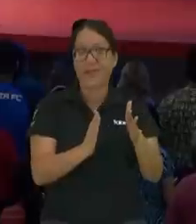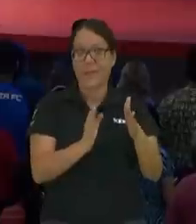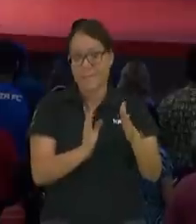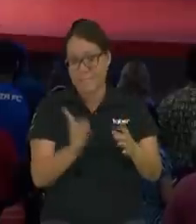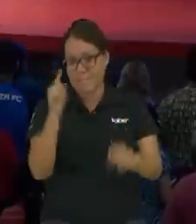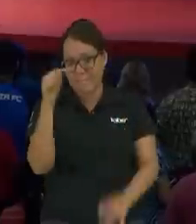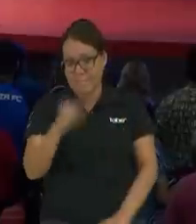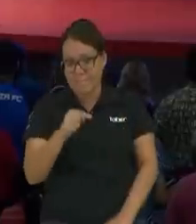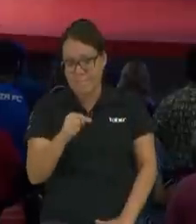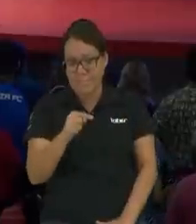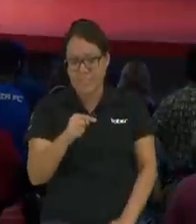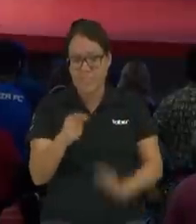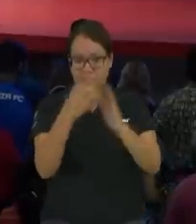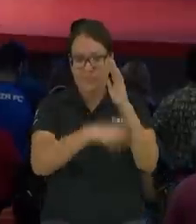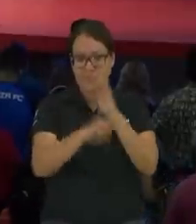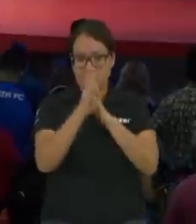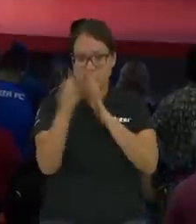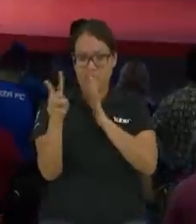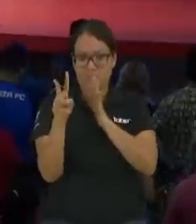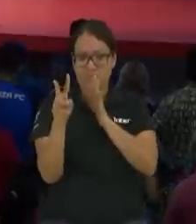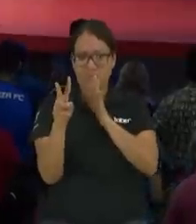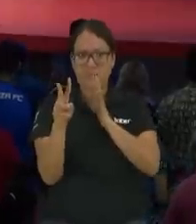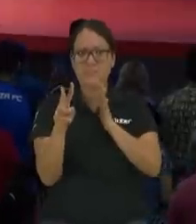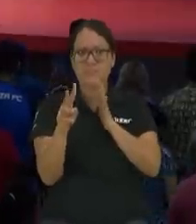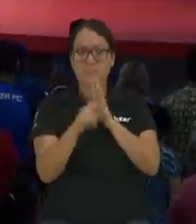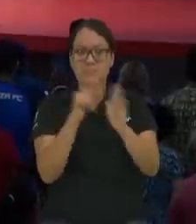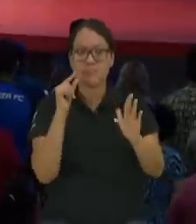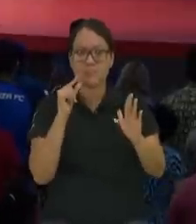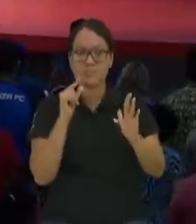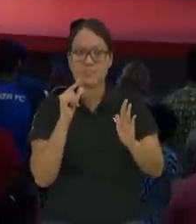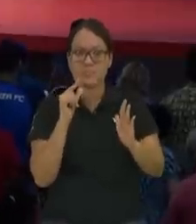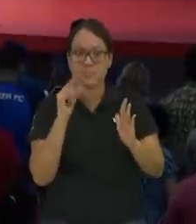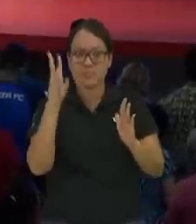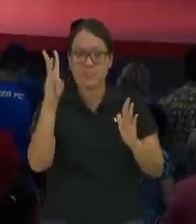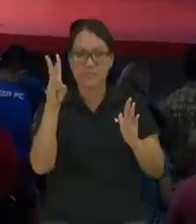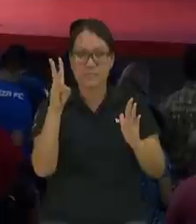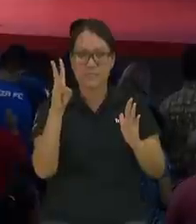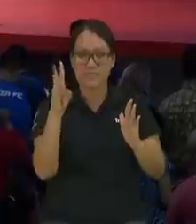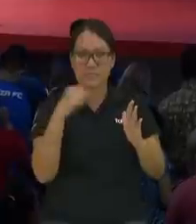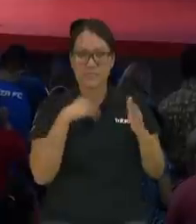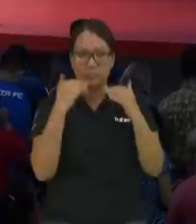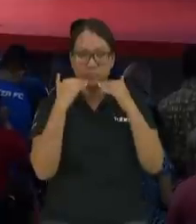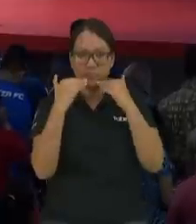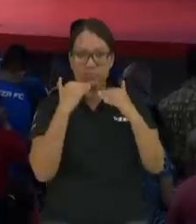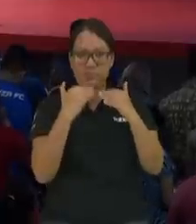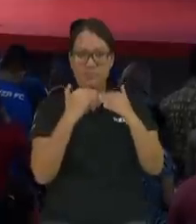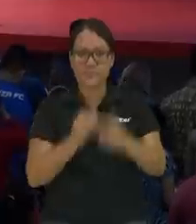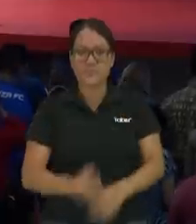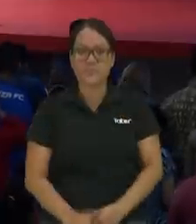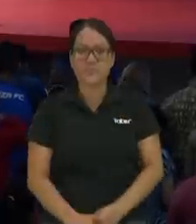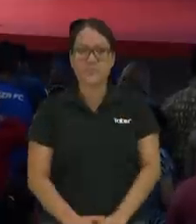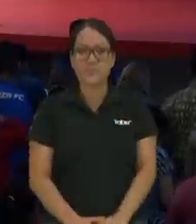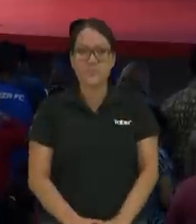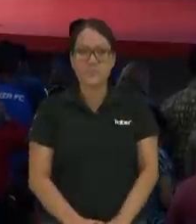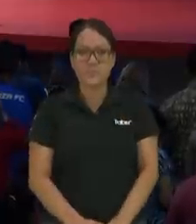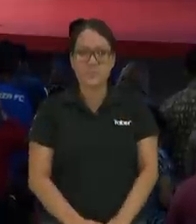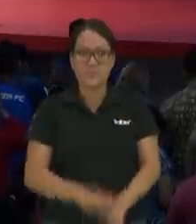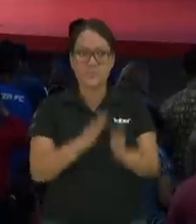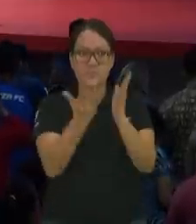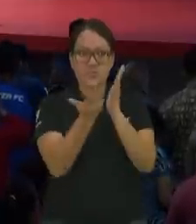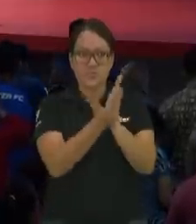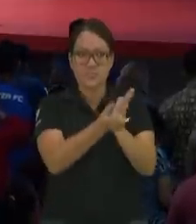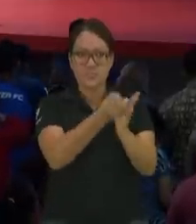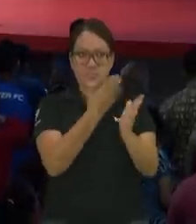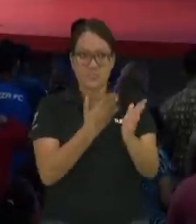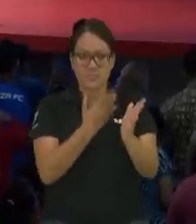detenerme en el capítulo 22, versículo 6, para poner un fundamento. La palabra del